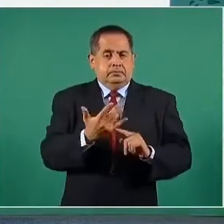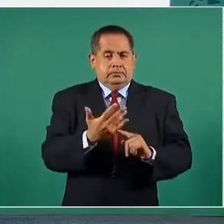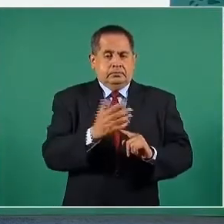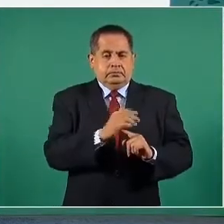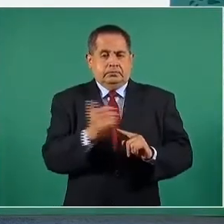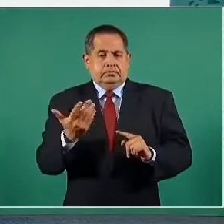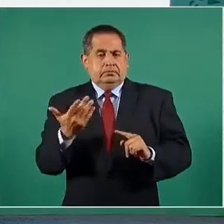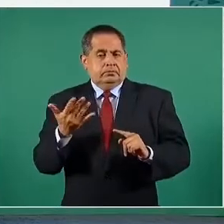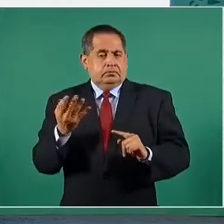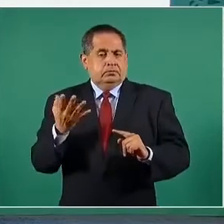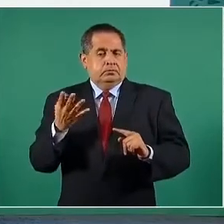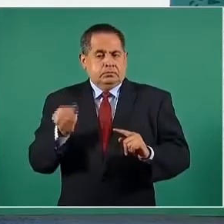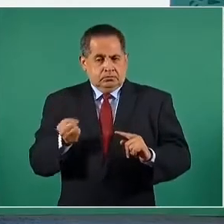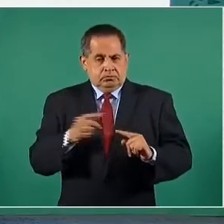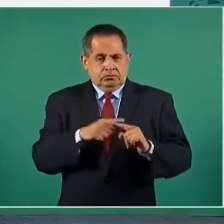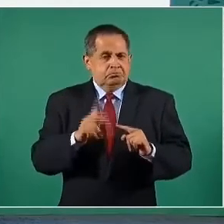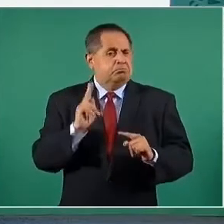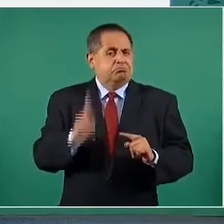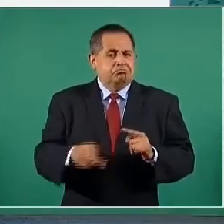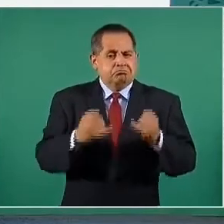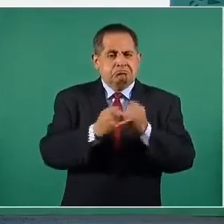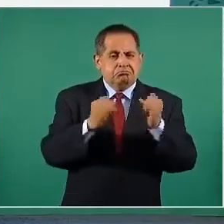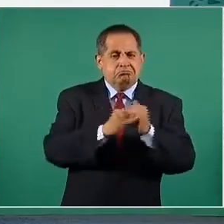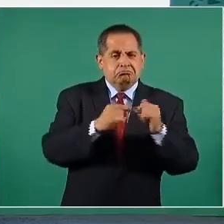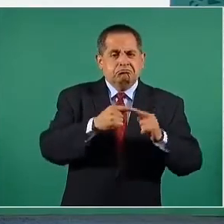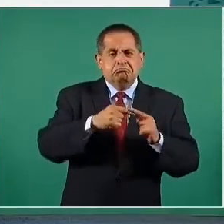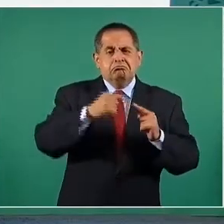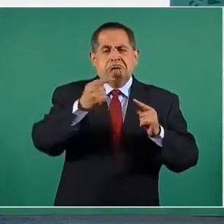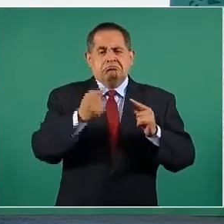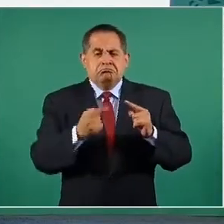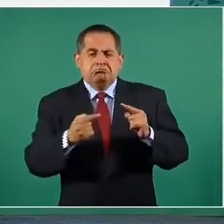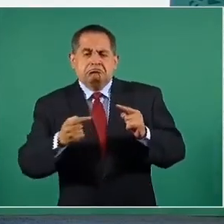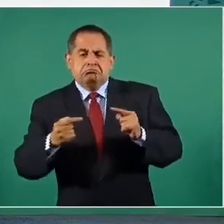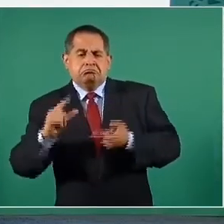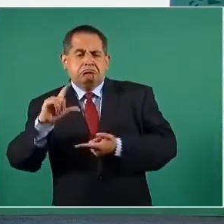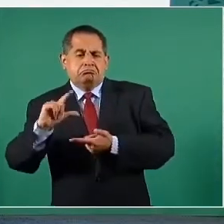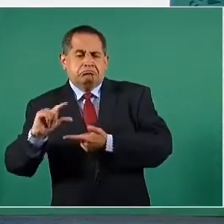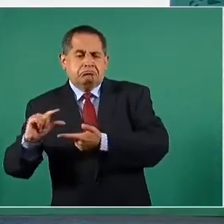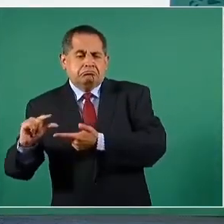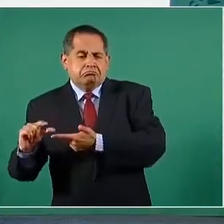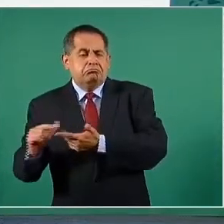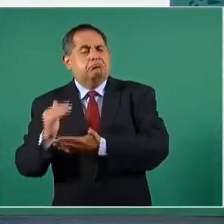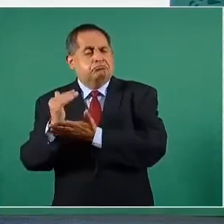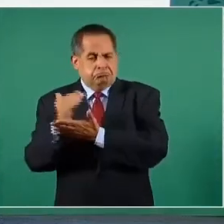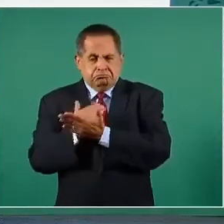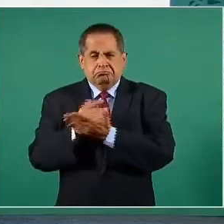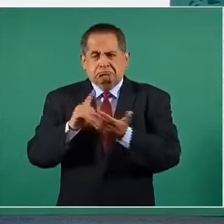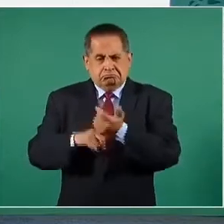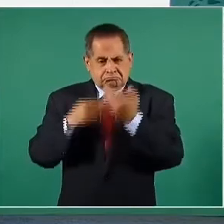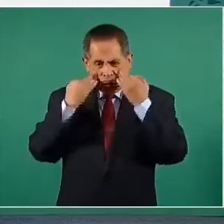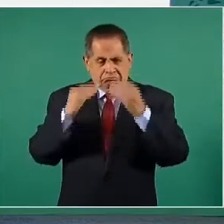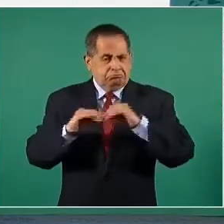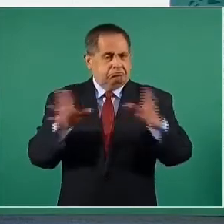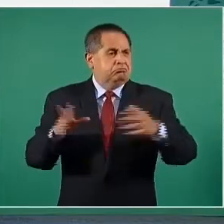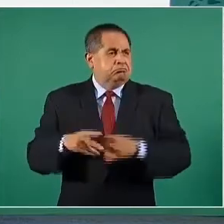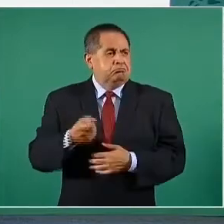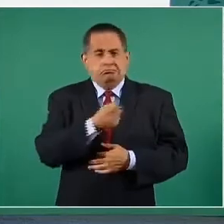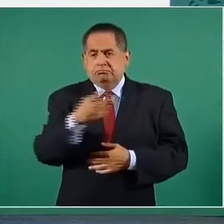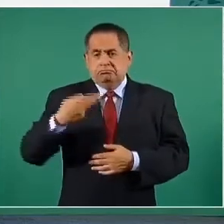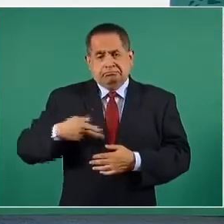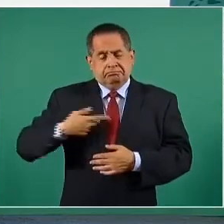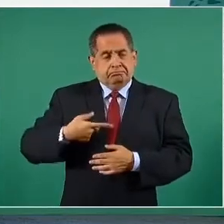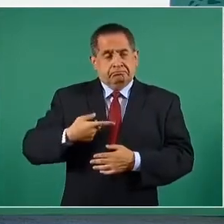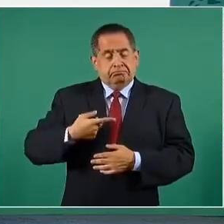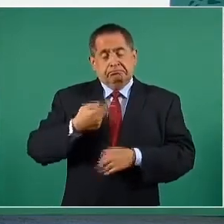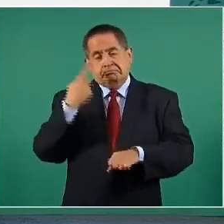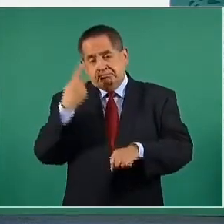que han tenido un comportamiento paralelo, pero desde luego con una notoria menor letalidad en personas